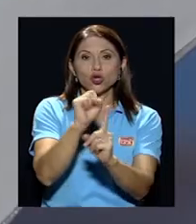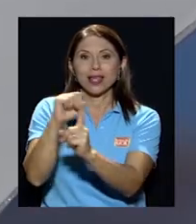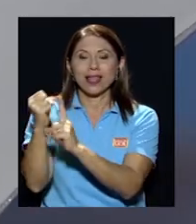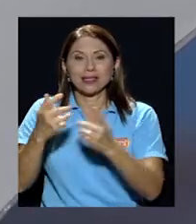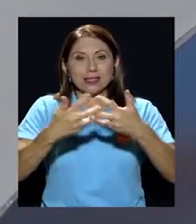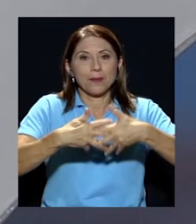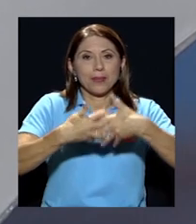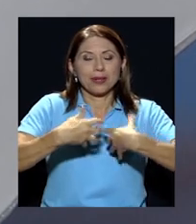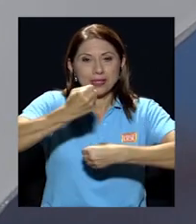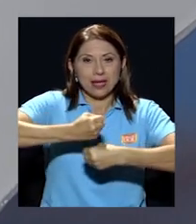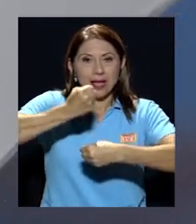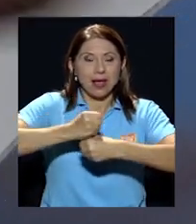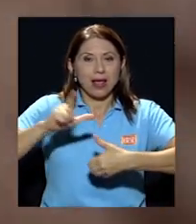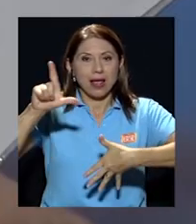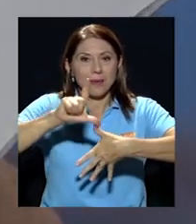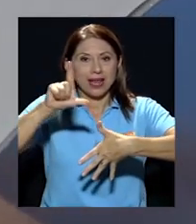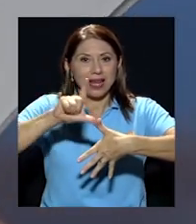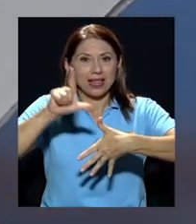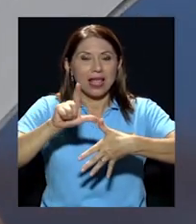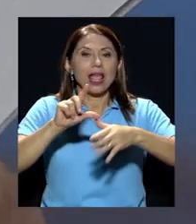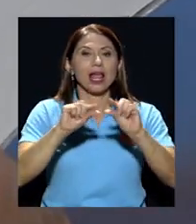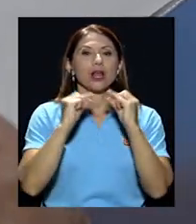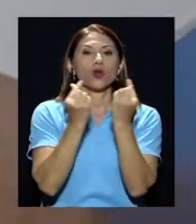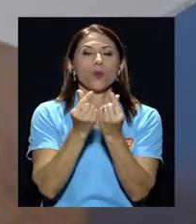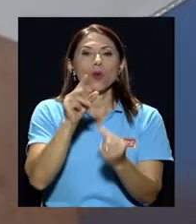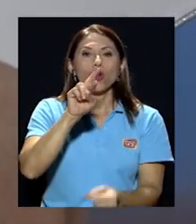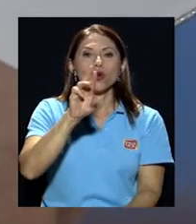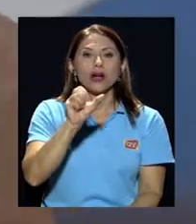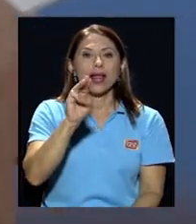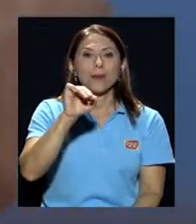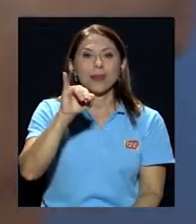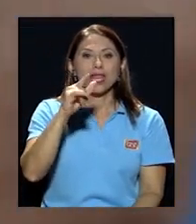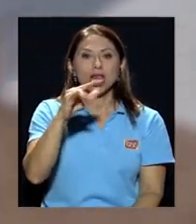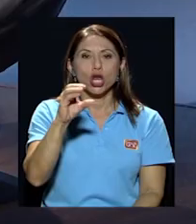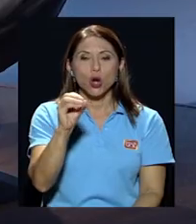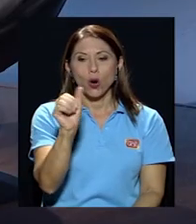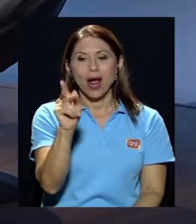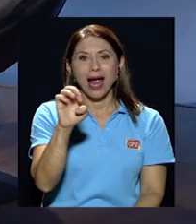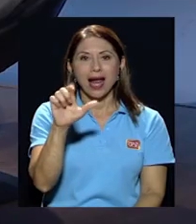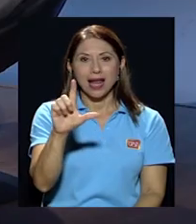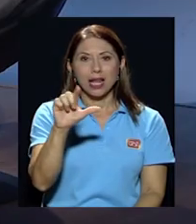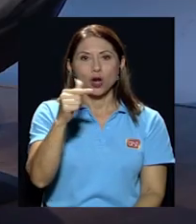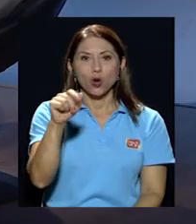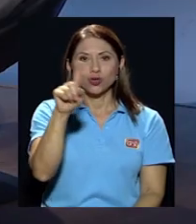opera en América Latina el grupo de Remigio Ángel González y González esto está escrito por